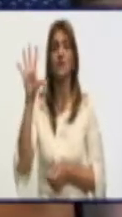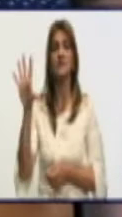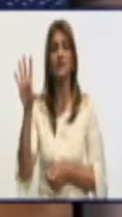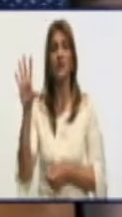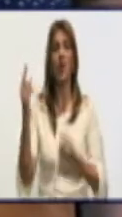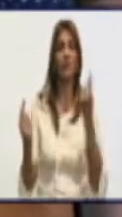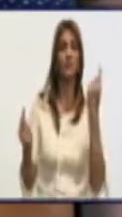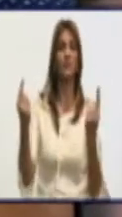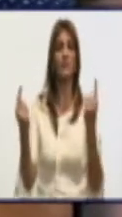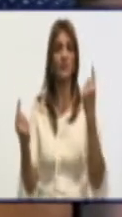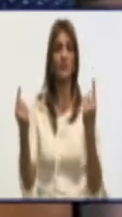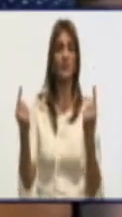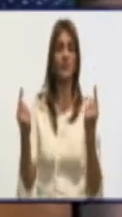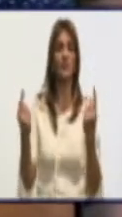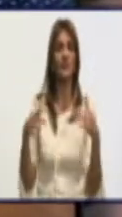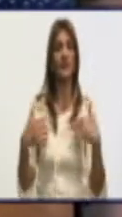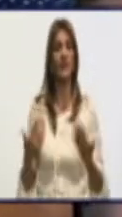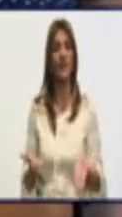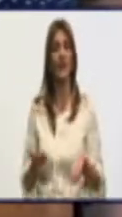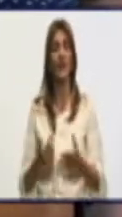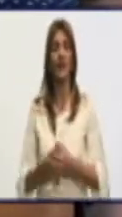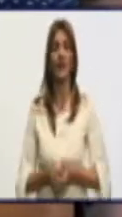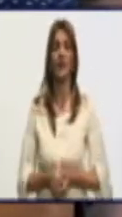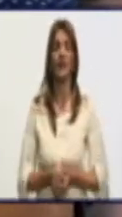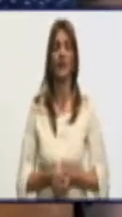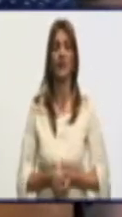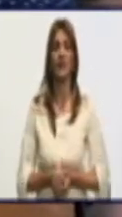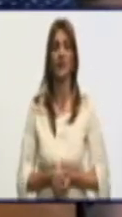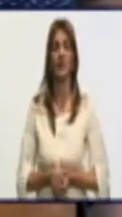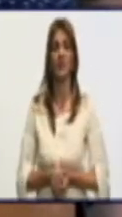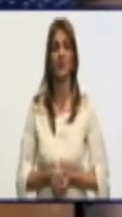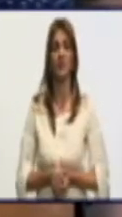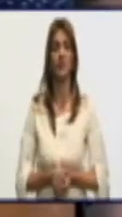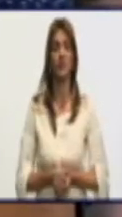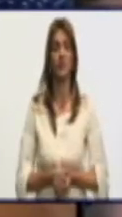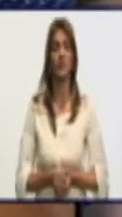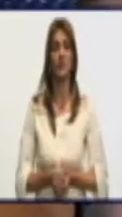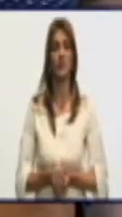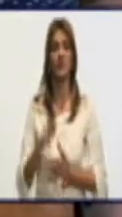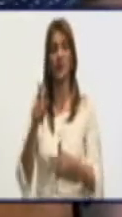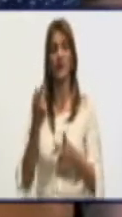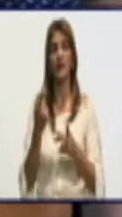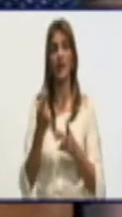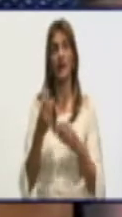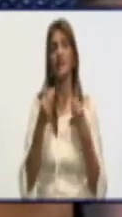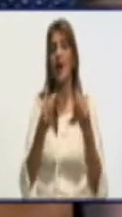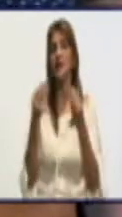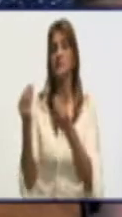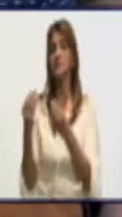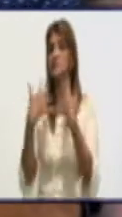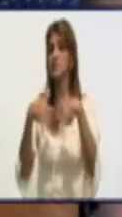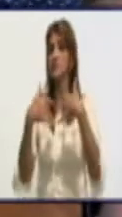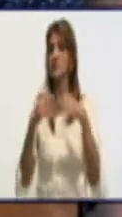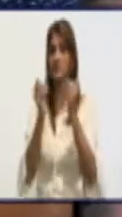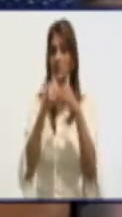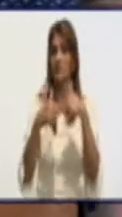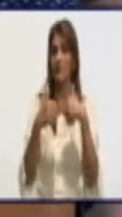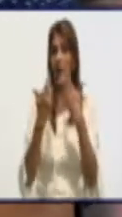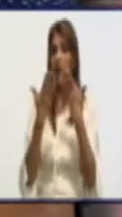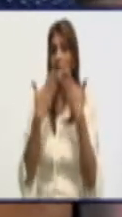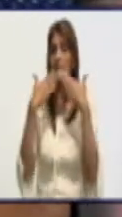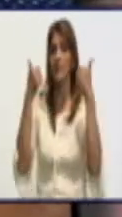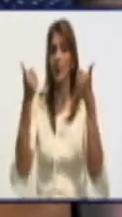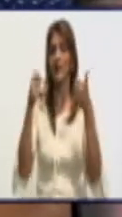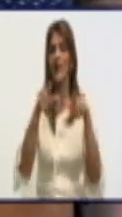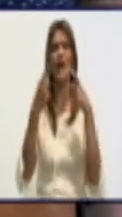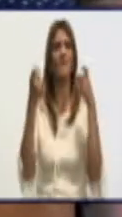que prevalecen el tema de calidad del pan. En primer lugar, como le decía al principio, es la falta de control y